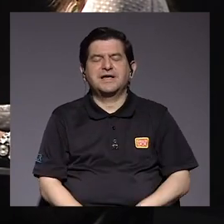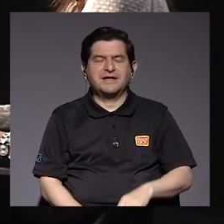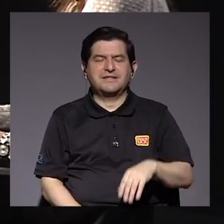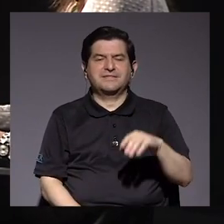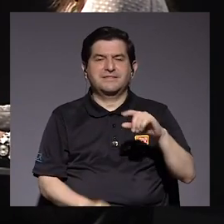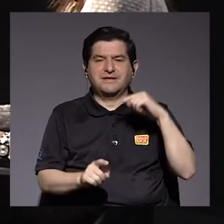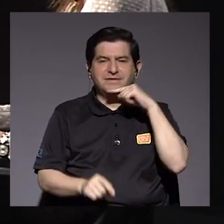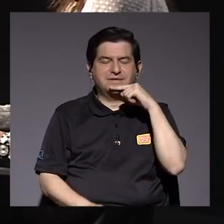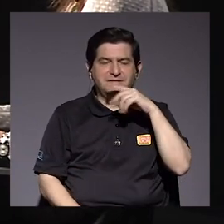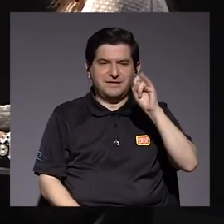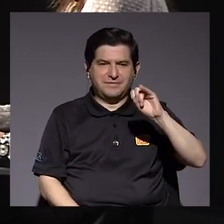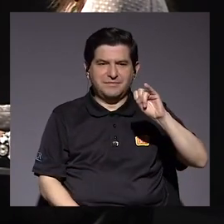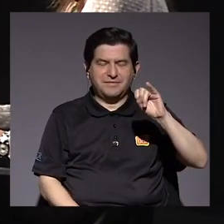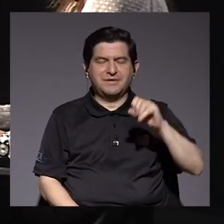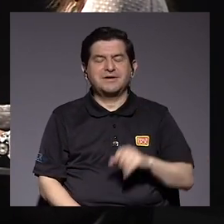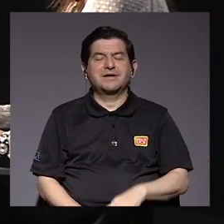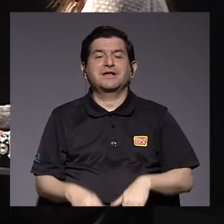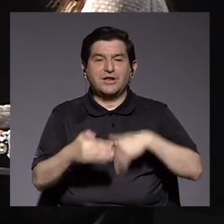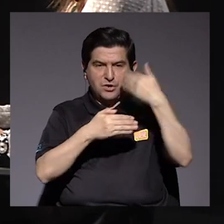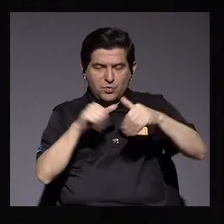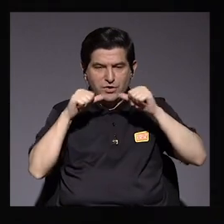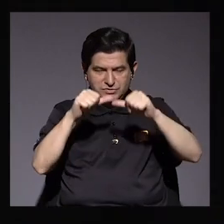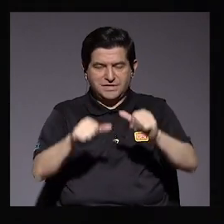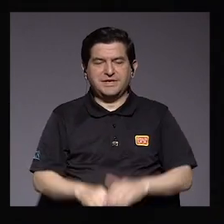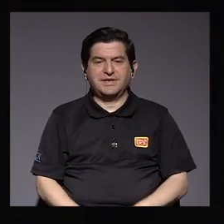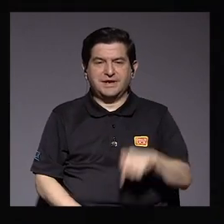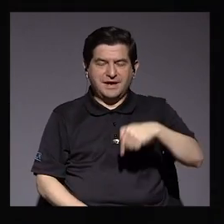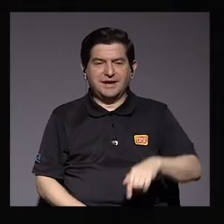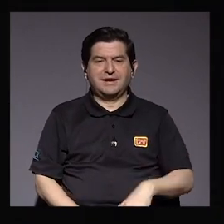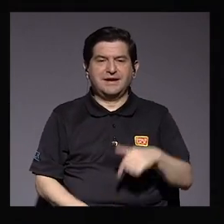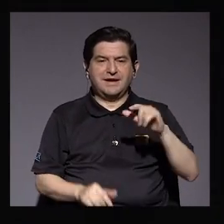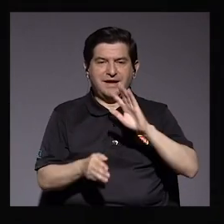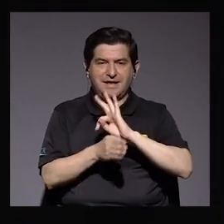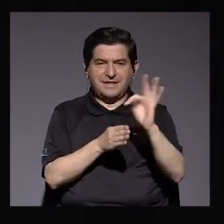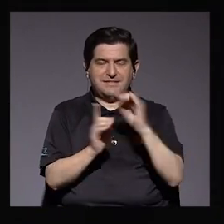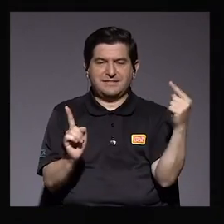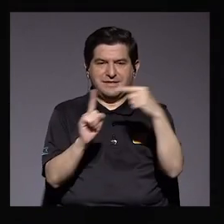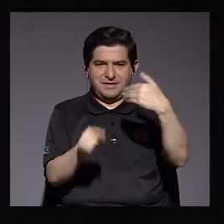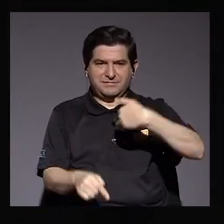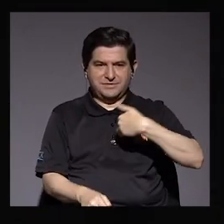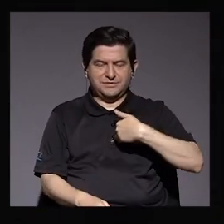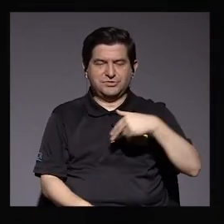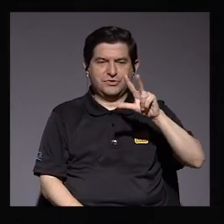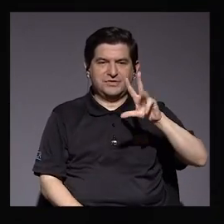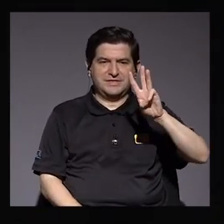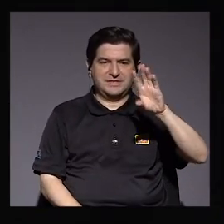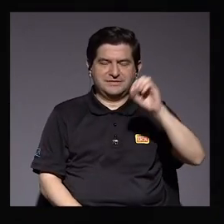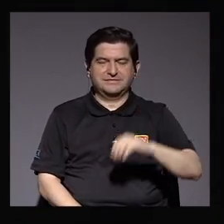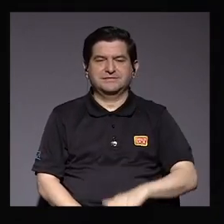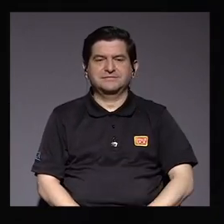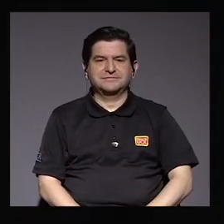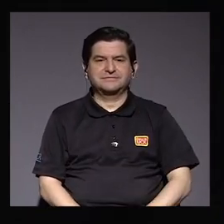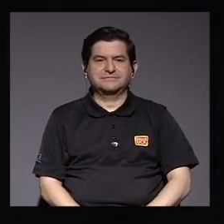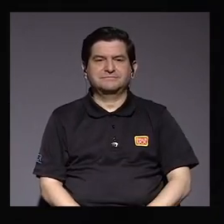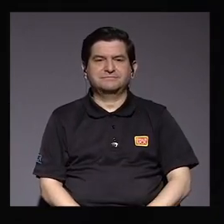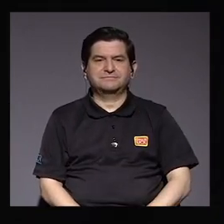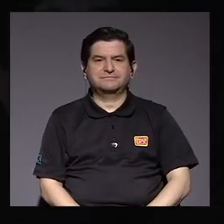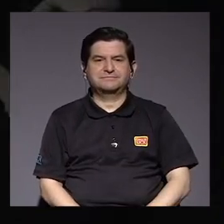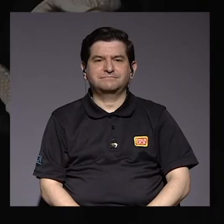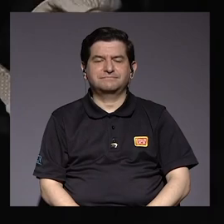diputada del Partido de Unidad Social Cristiana para qué se refiere al FES. Vamos a dejarlo para el siguiente bloque. Siga con nosotros, estamos haciendo televisión con sentido acá en 360.